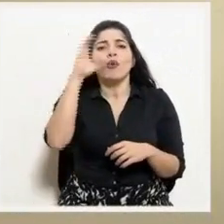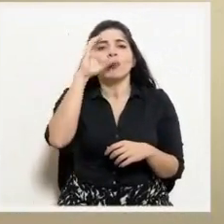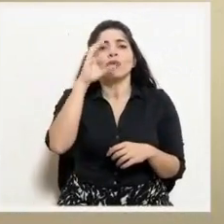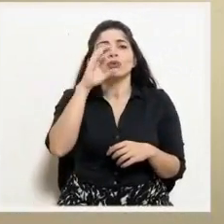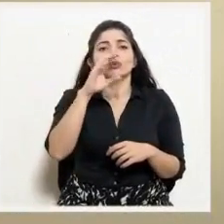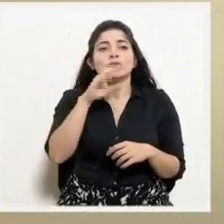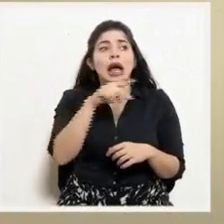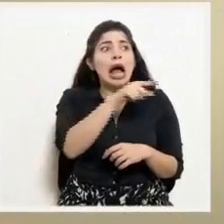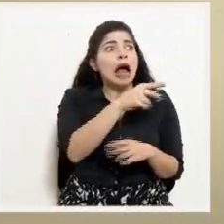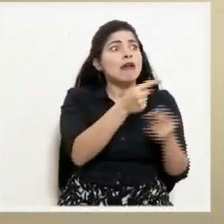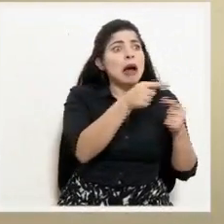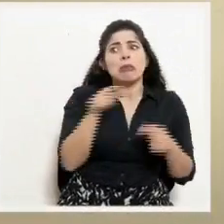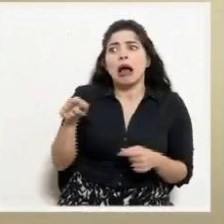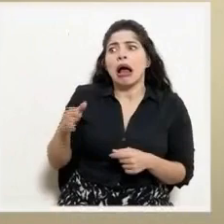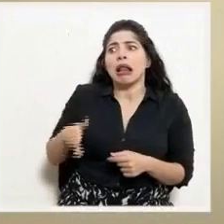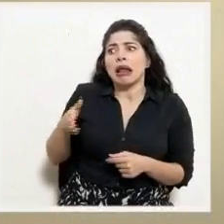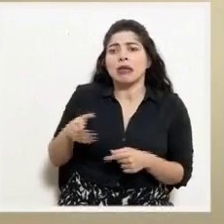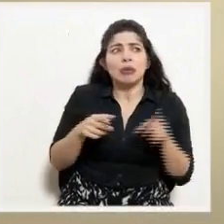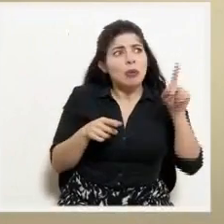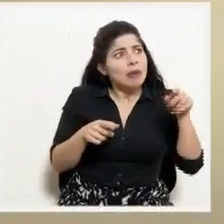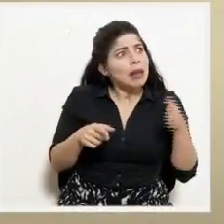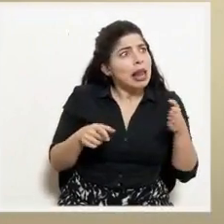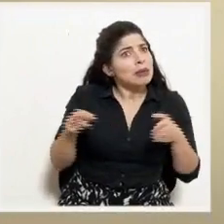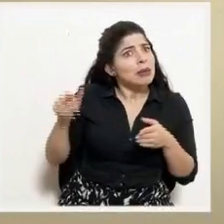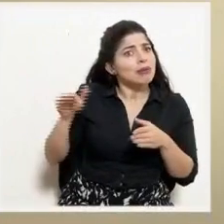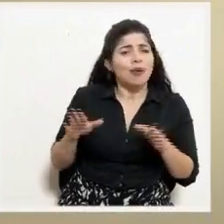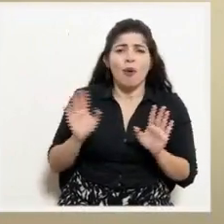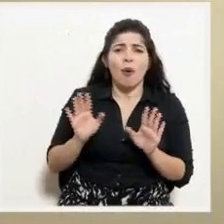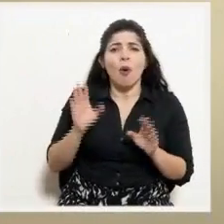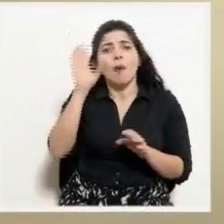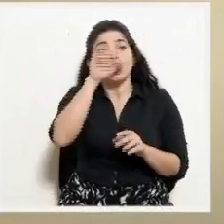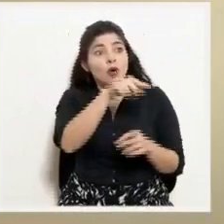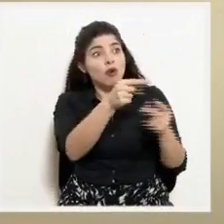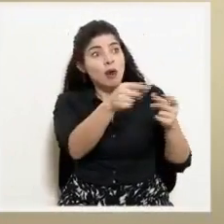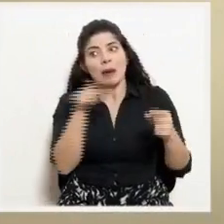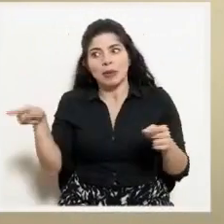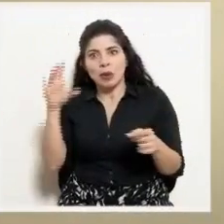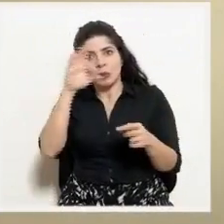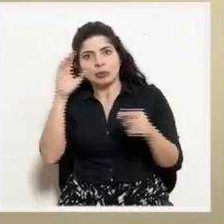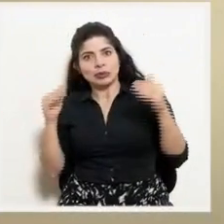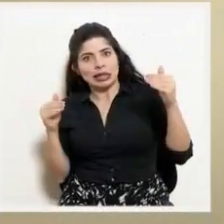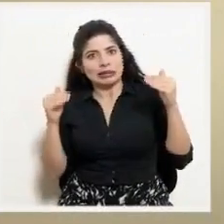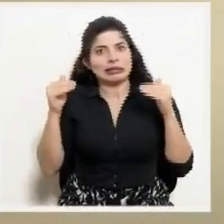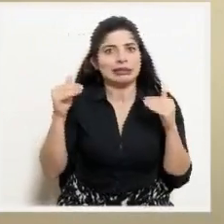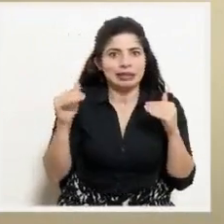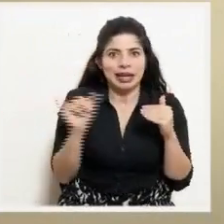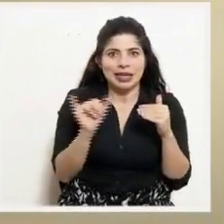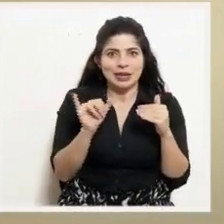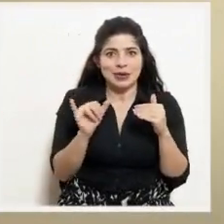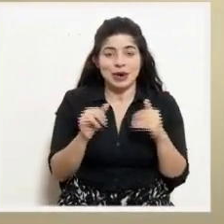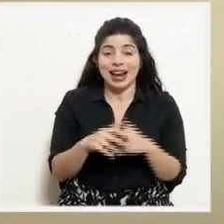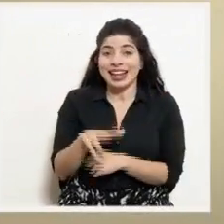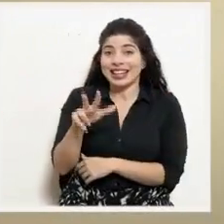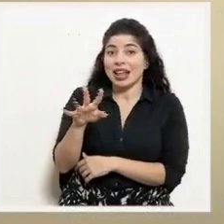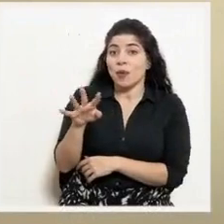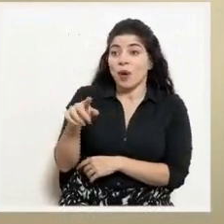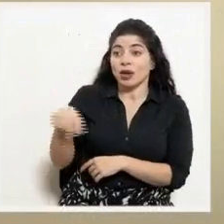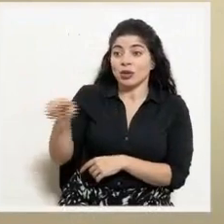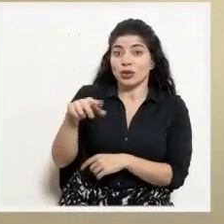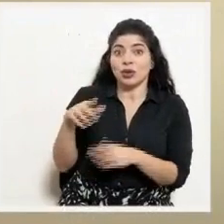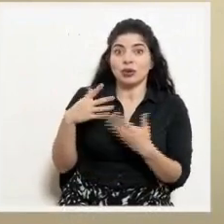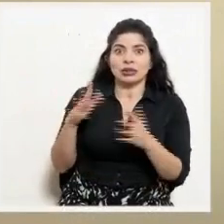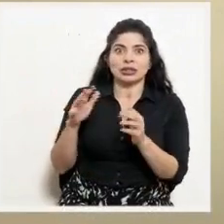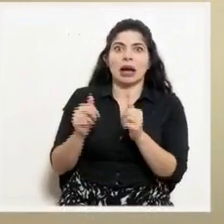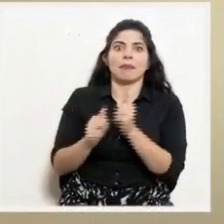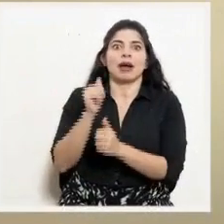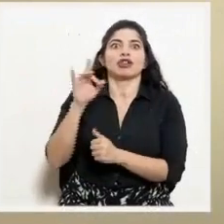no de bajarle la velocidad al que lo va haciendo bien y por eso es que se permitió que en las 34 áreas de salud que ya llevan más del 80% del grupo